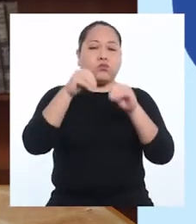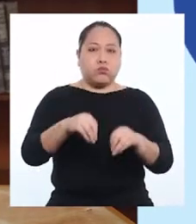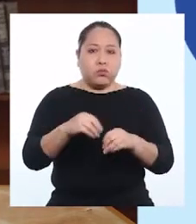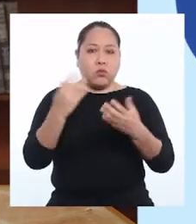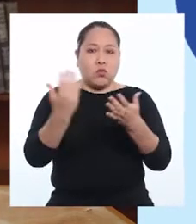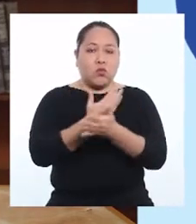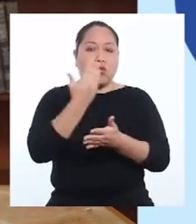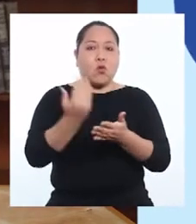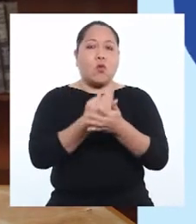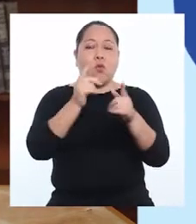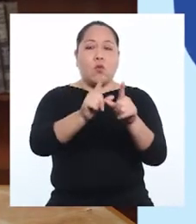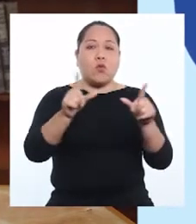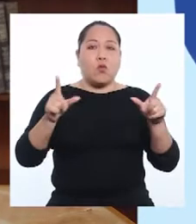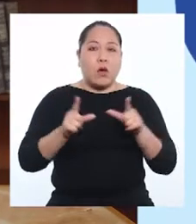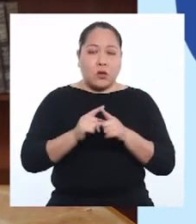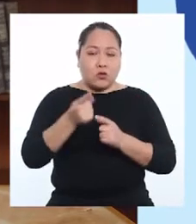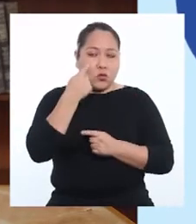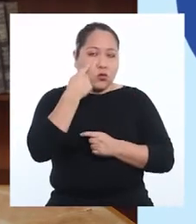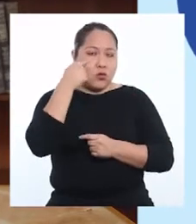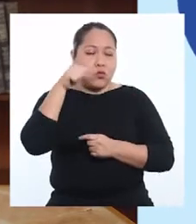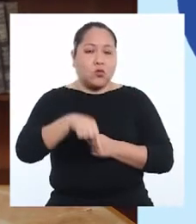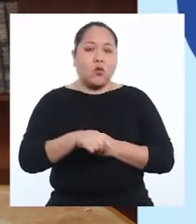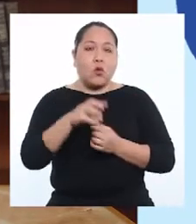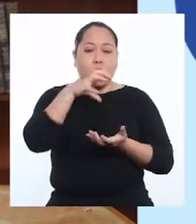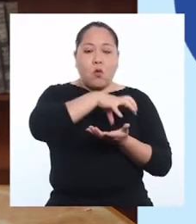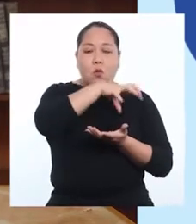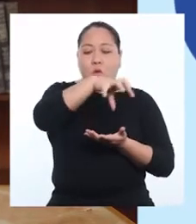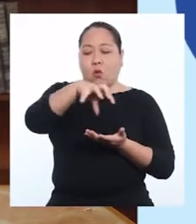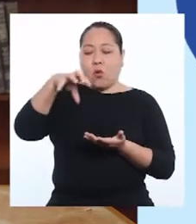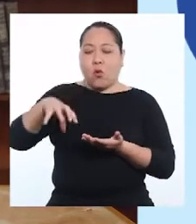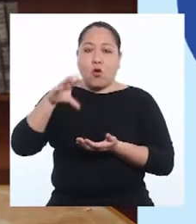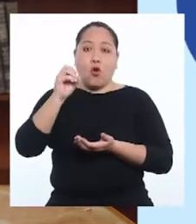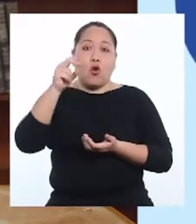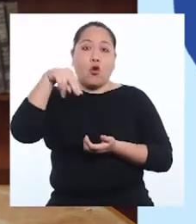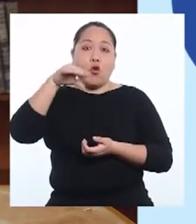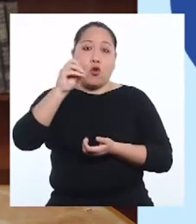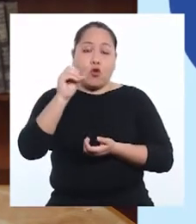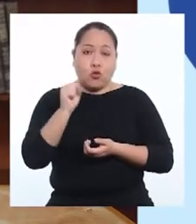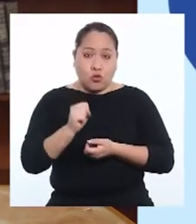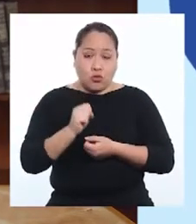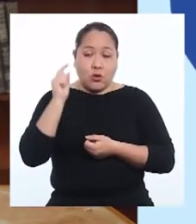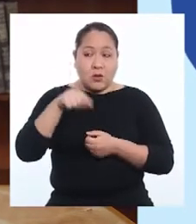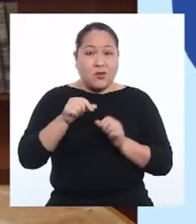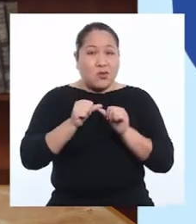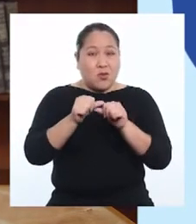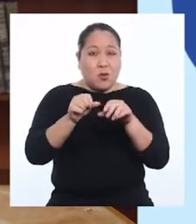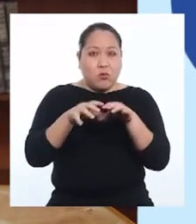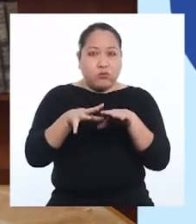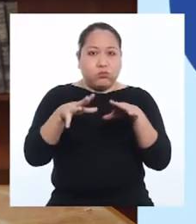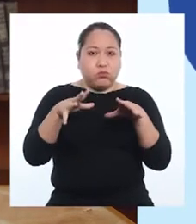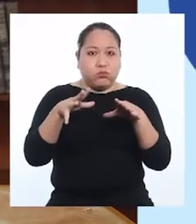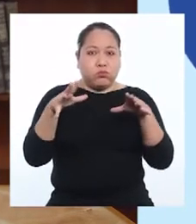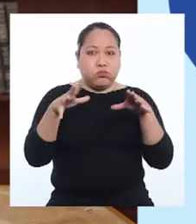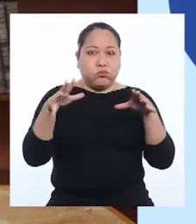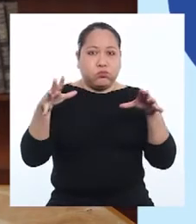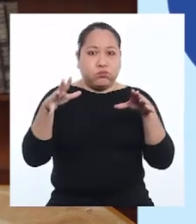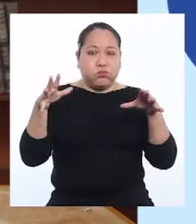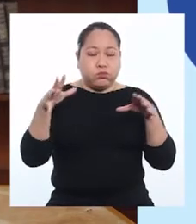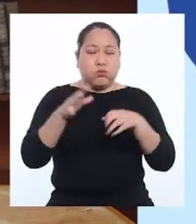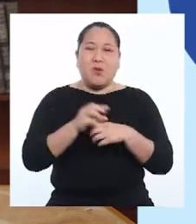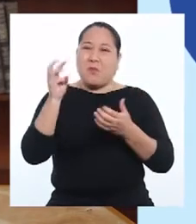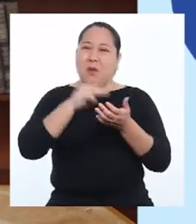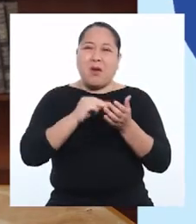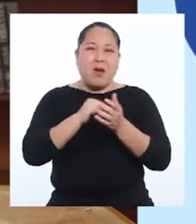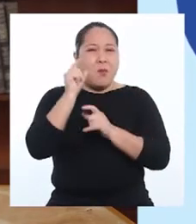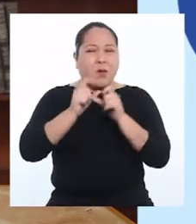formación de nuevos espacios conocidos como conos, los cuales continúan creciendo, pues cada